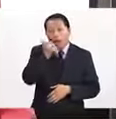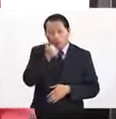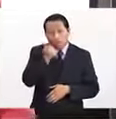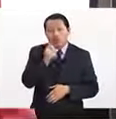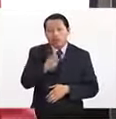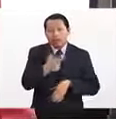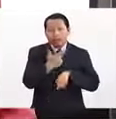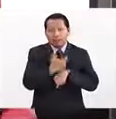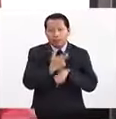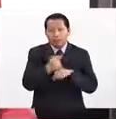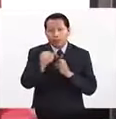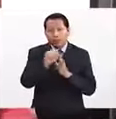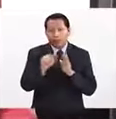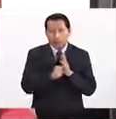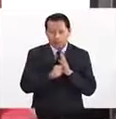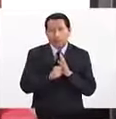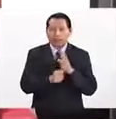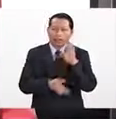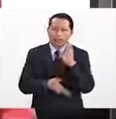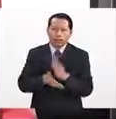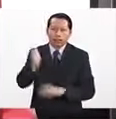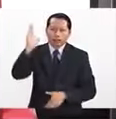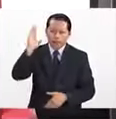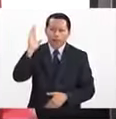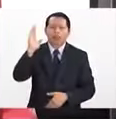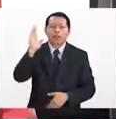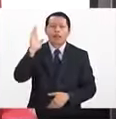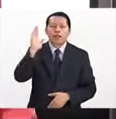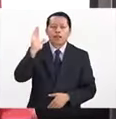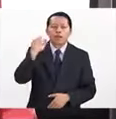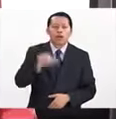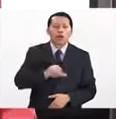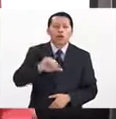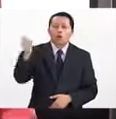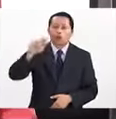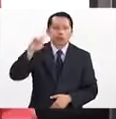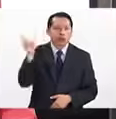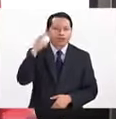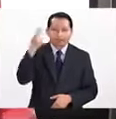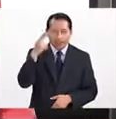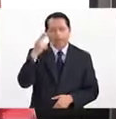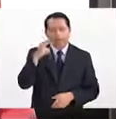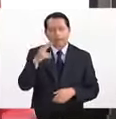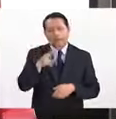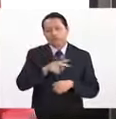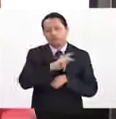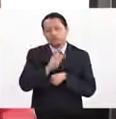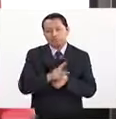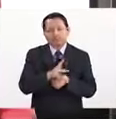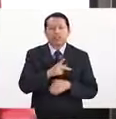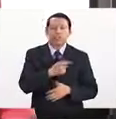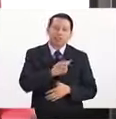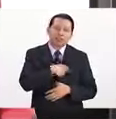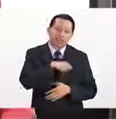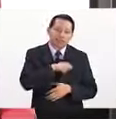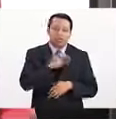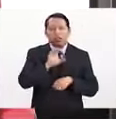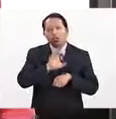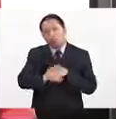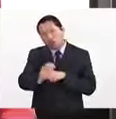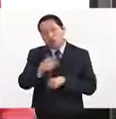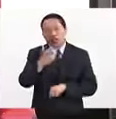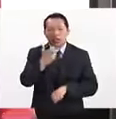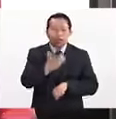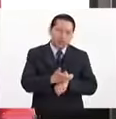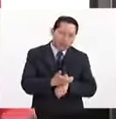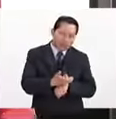a partir del séptimo semestre, se van a otras universidades extranjeras, a España, a Colombia, a Estados